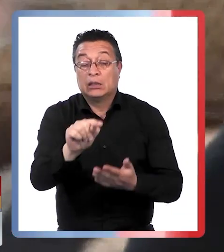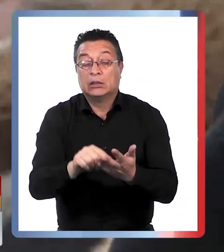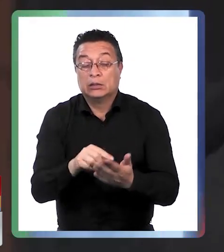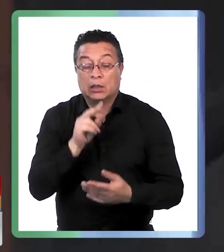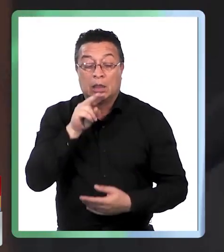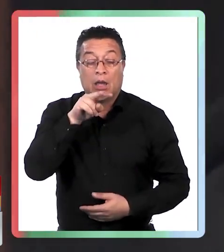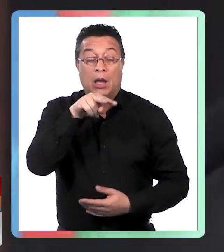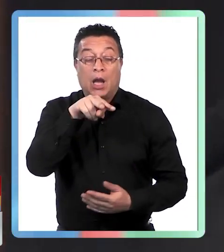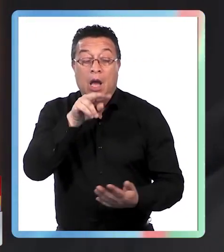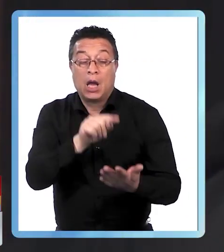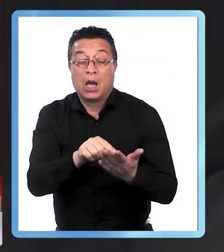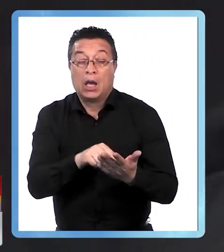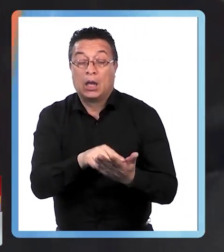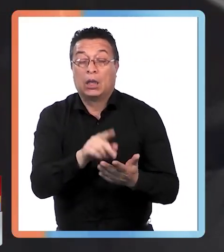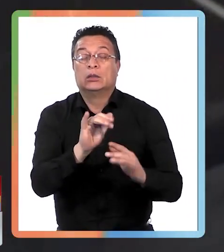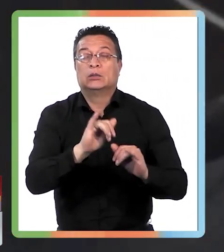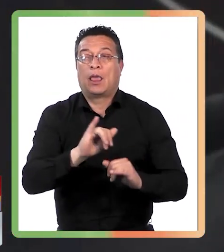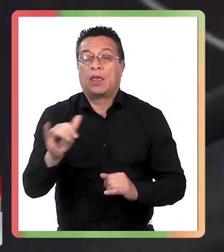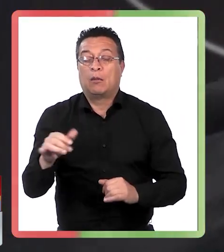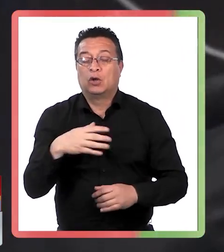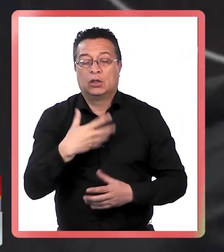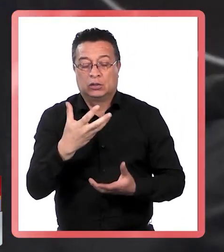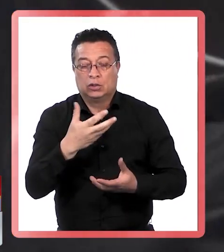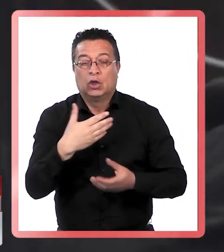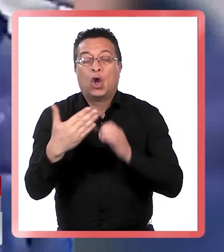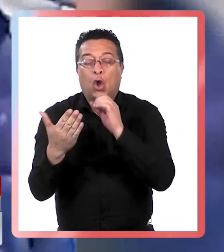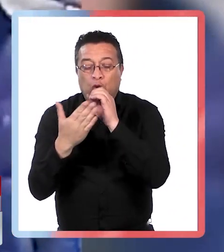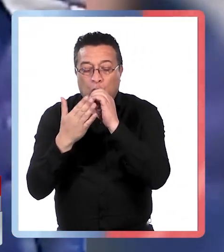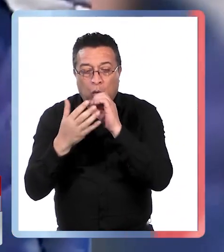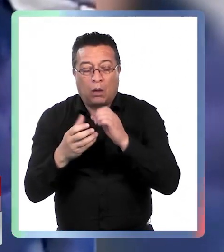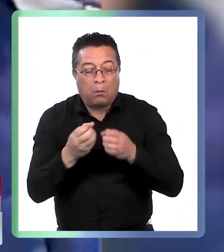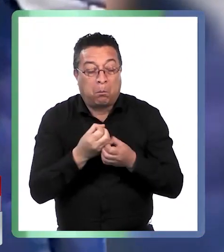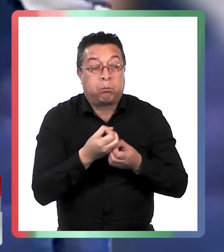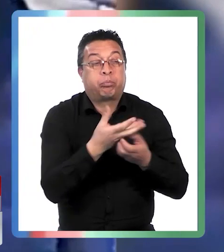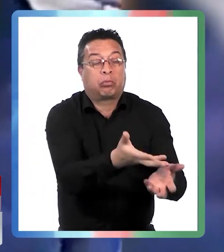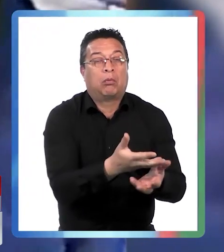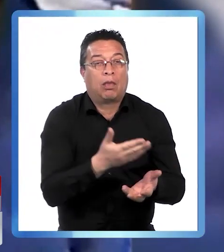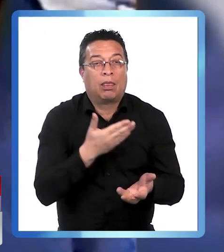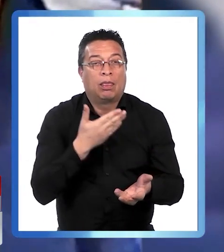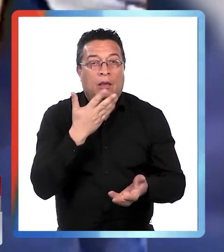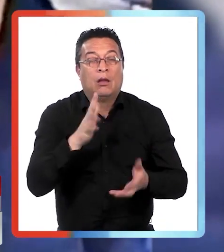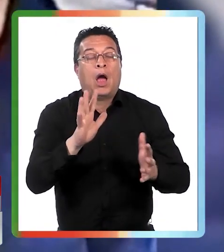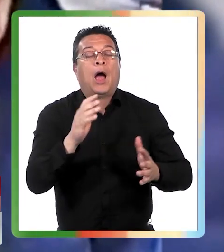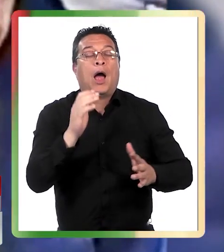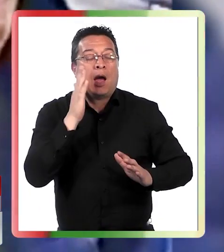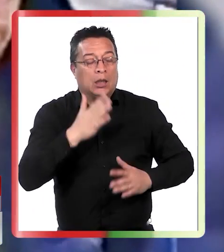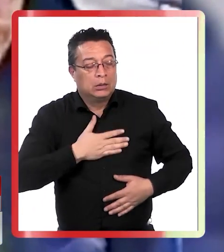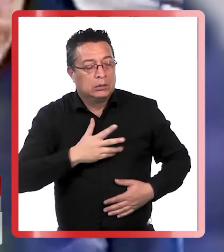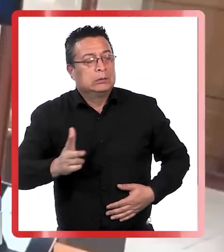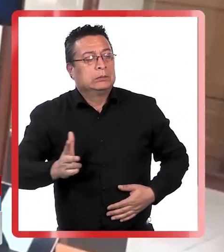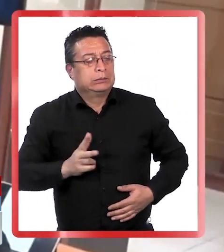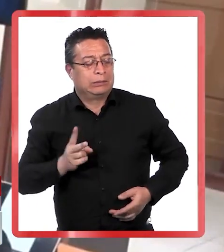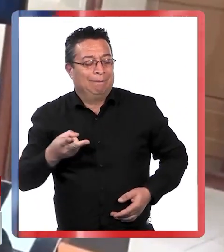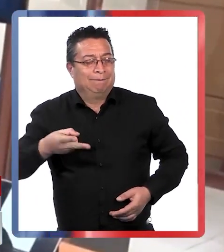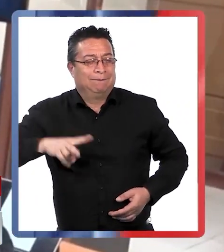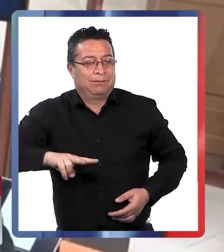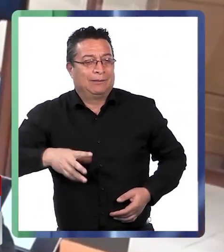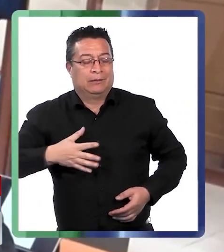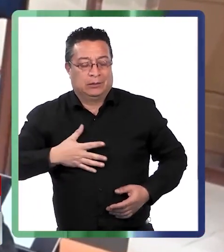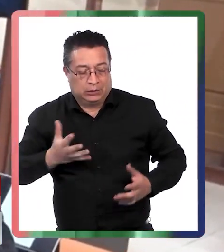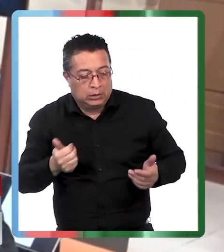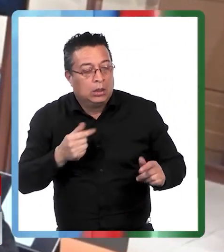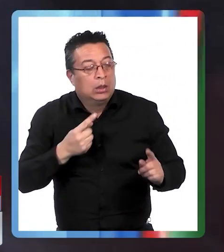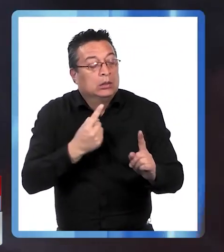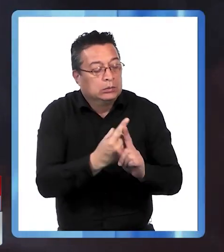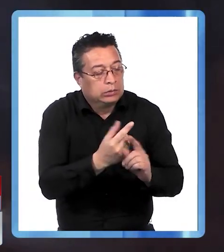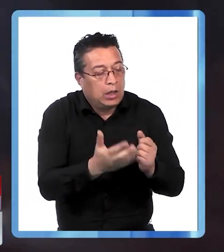bancaria digitada y posteriormente manchaban a la víctima con yogurt y amablemente integrantes